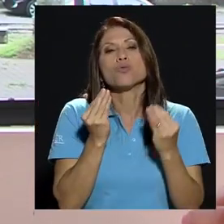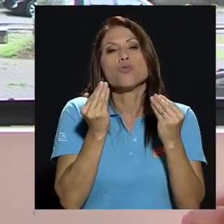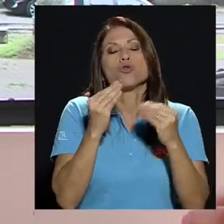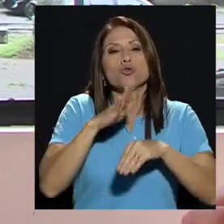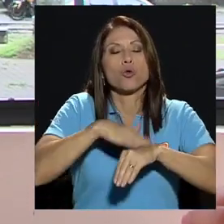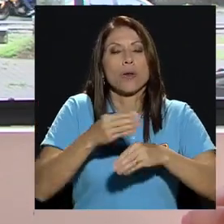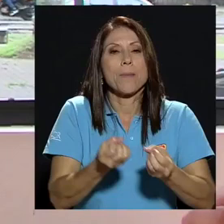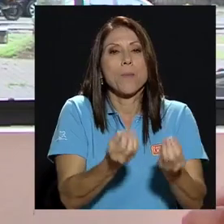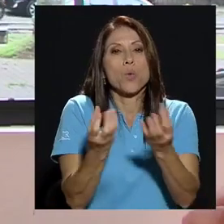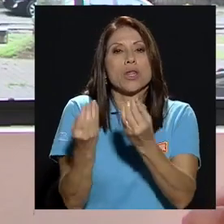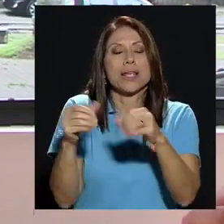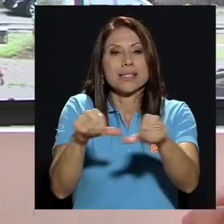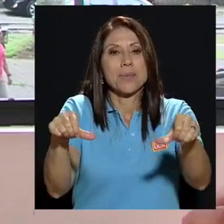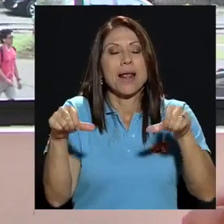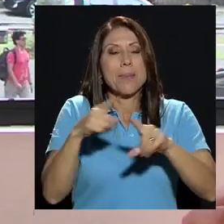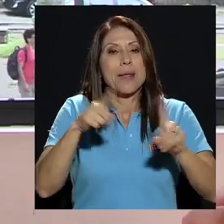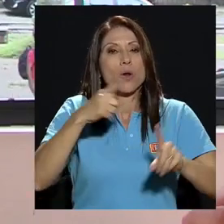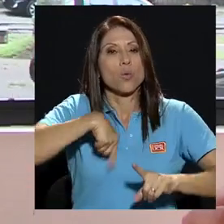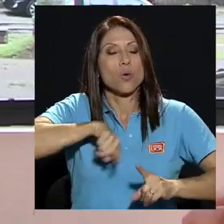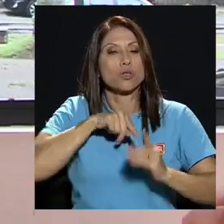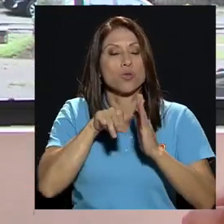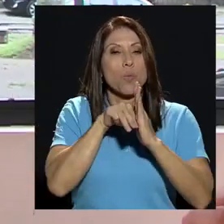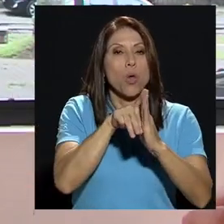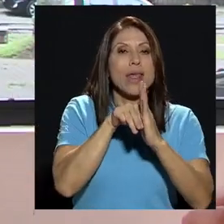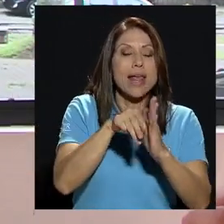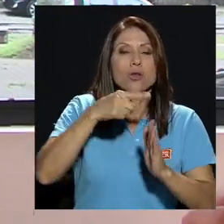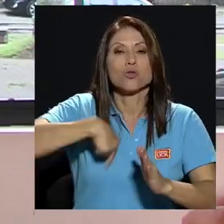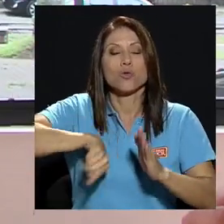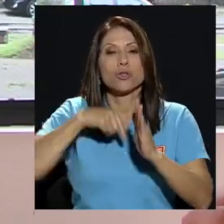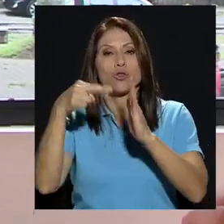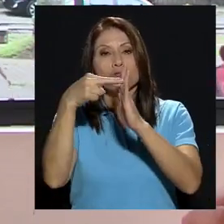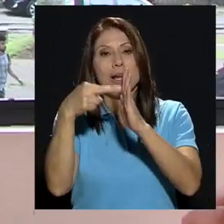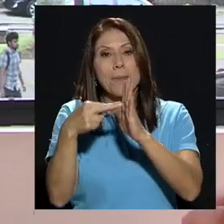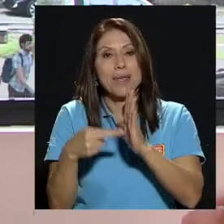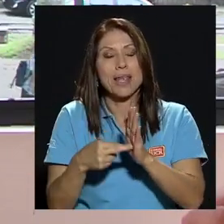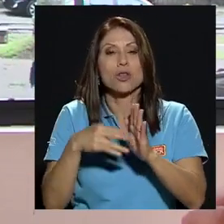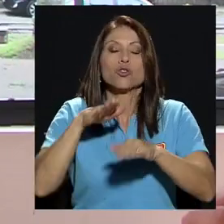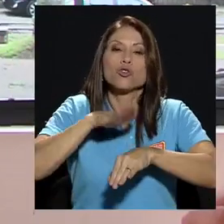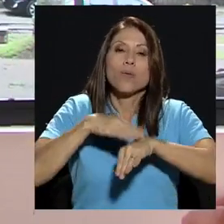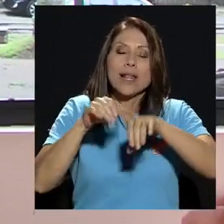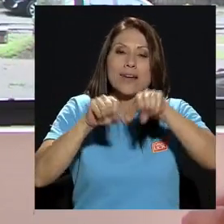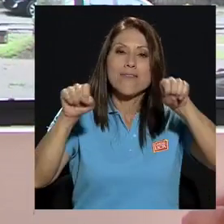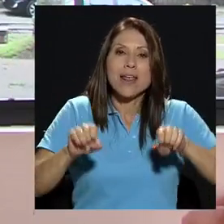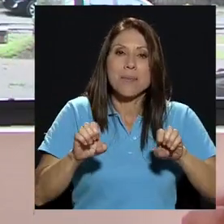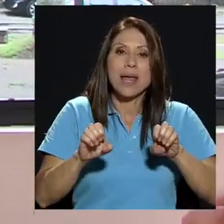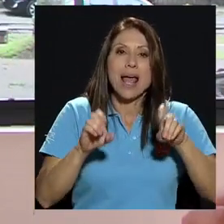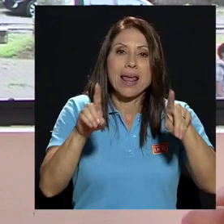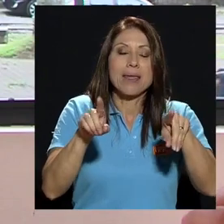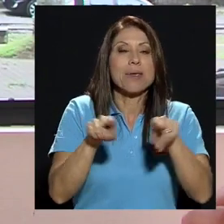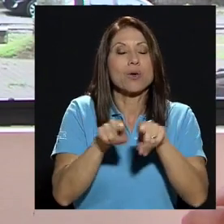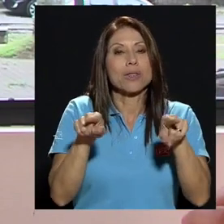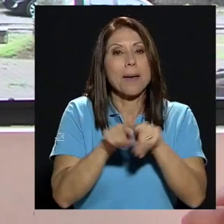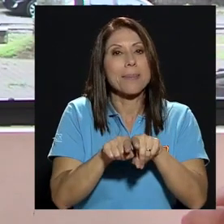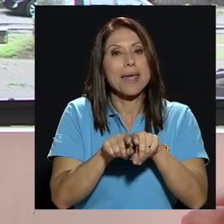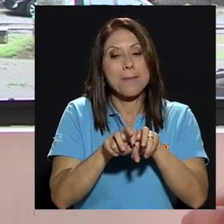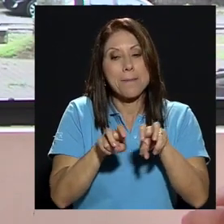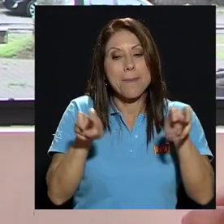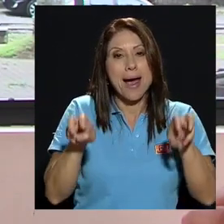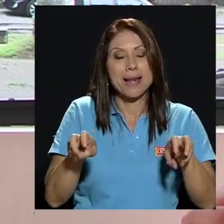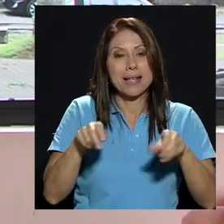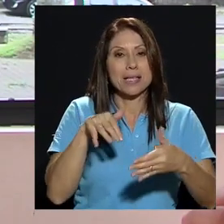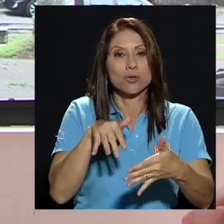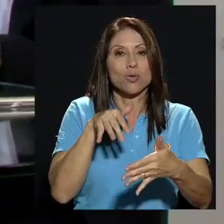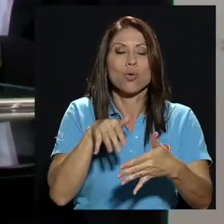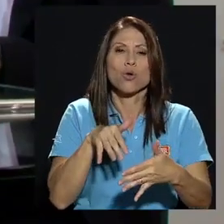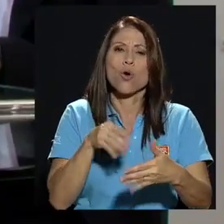en cuanto a régimen académico en cuanto a planes de estudio son muy